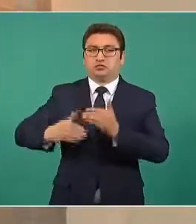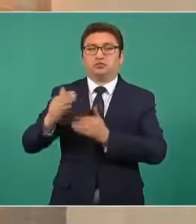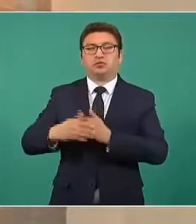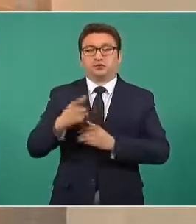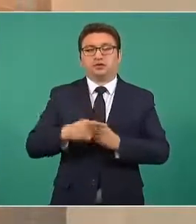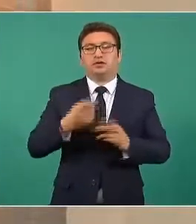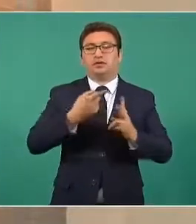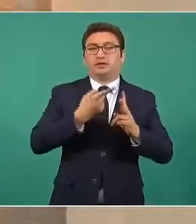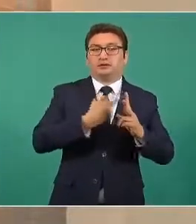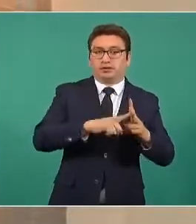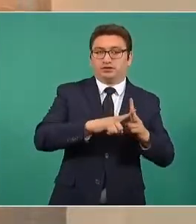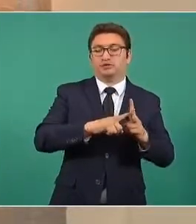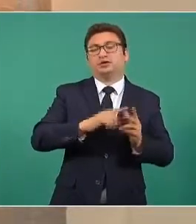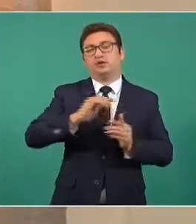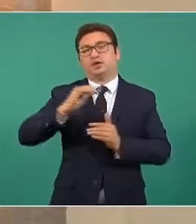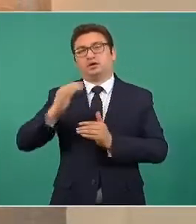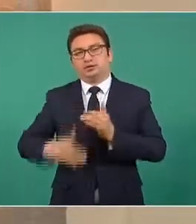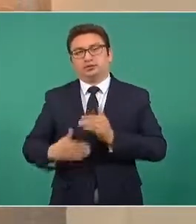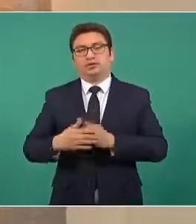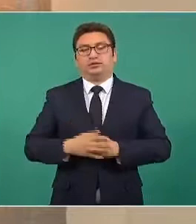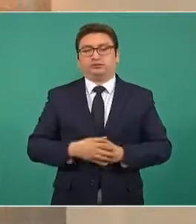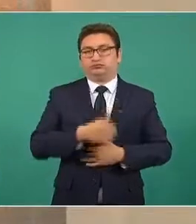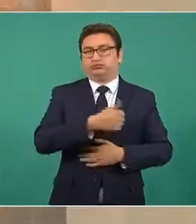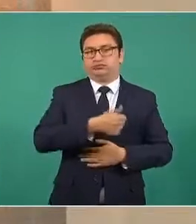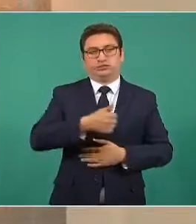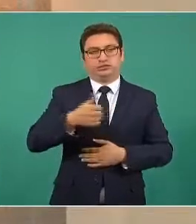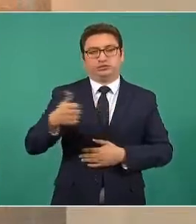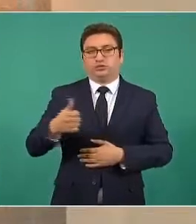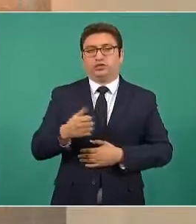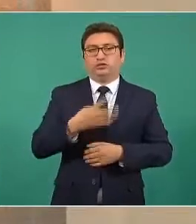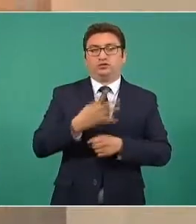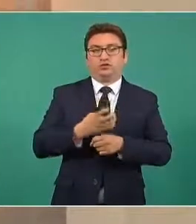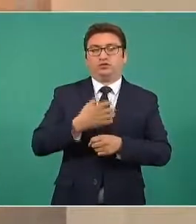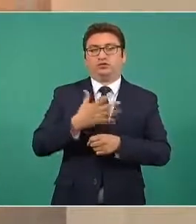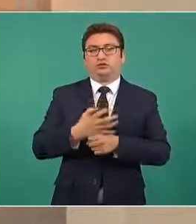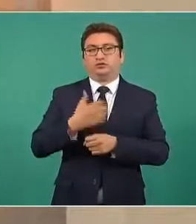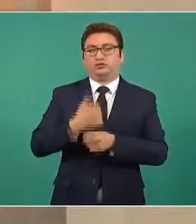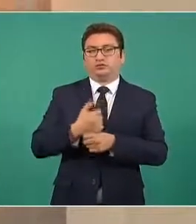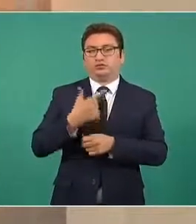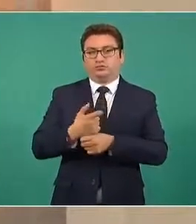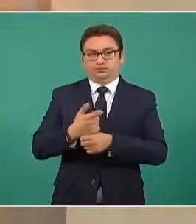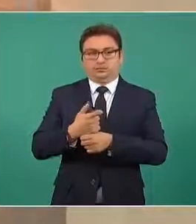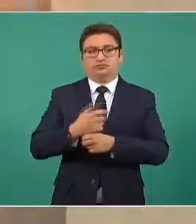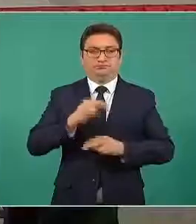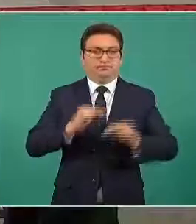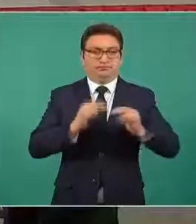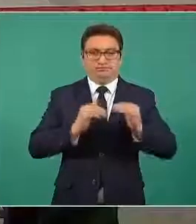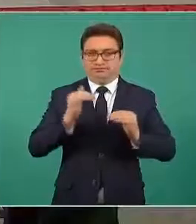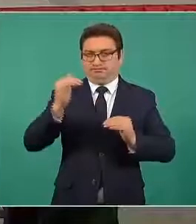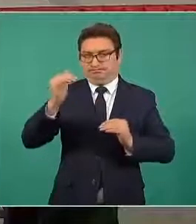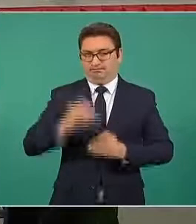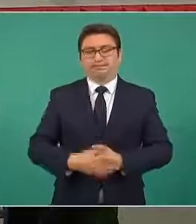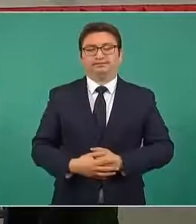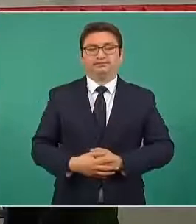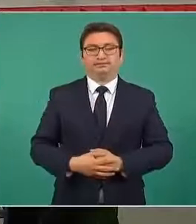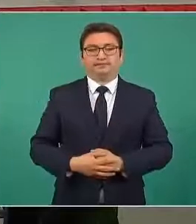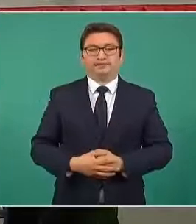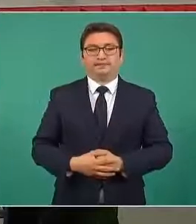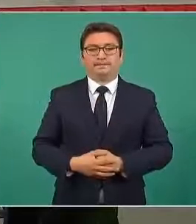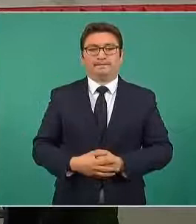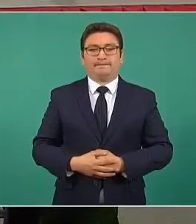Iniciaron y concluyen cada uno de los cuarto, quinto, sexto y séptimo escalones. Adelante.